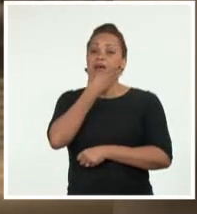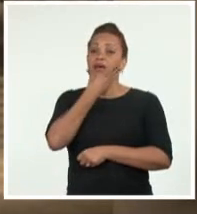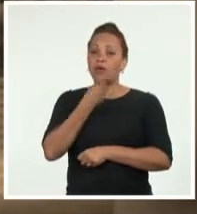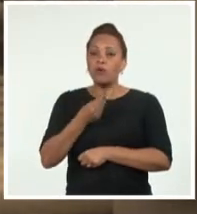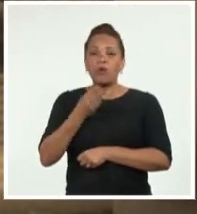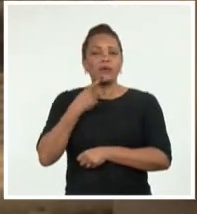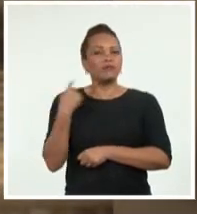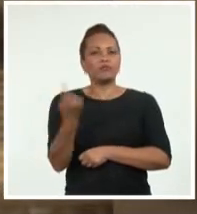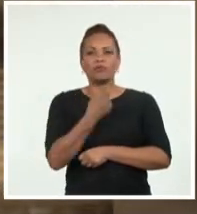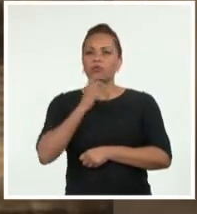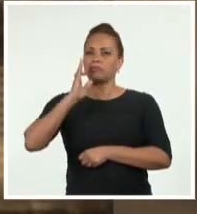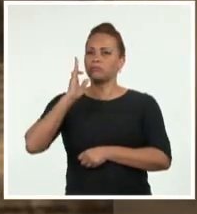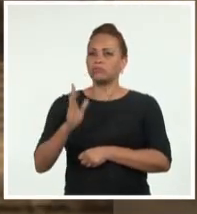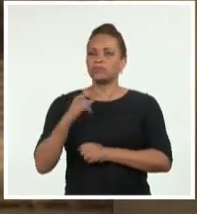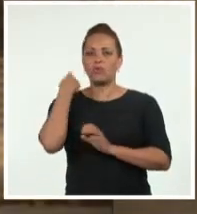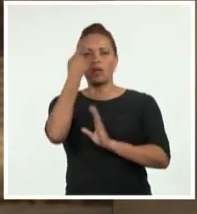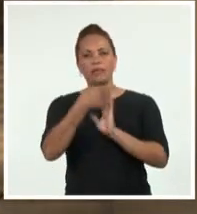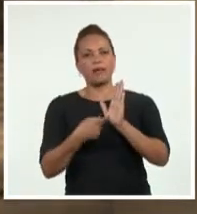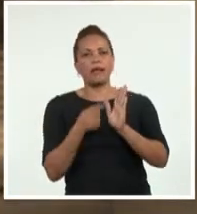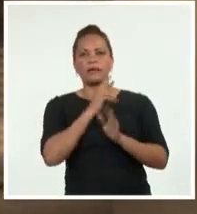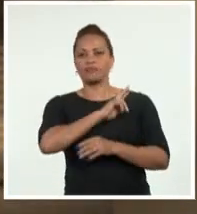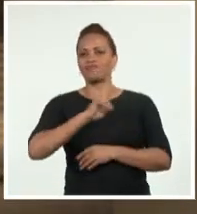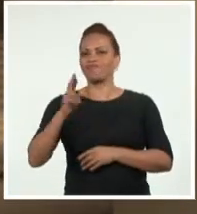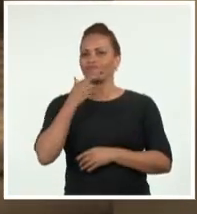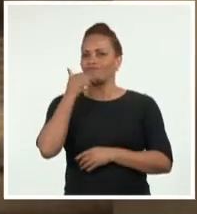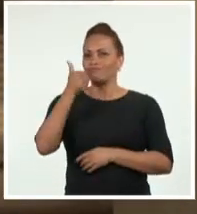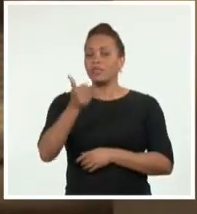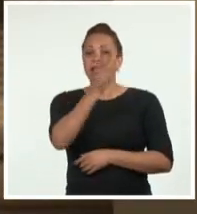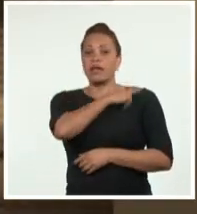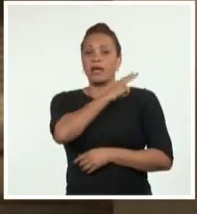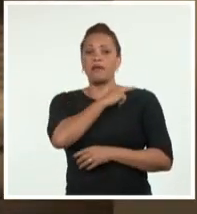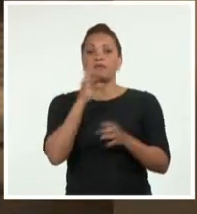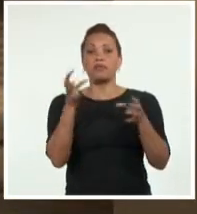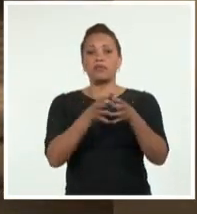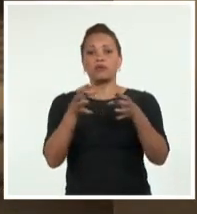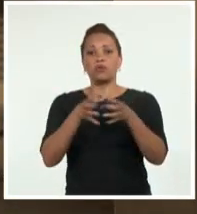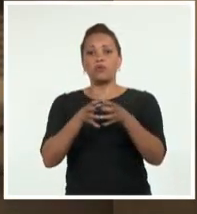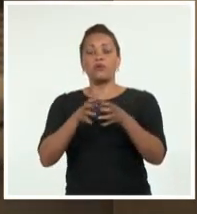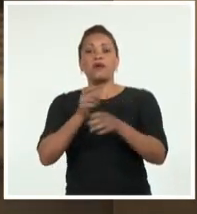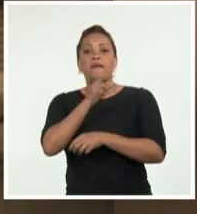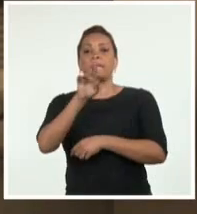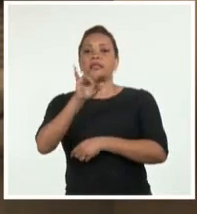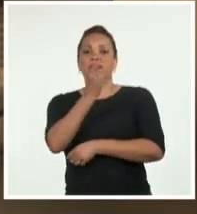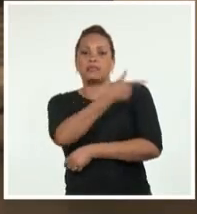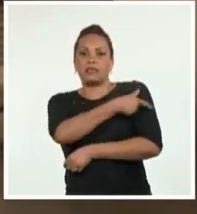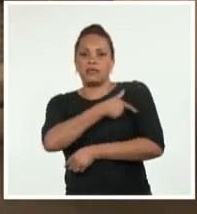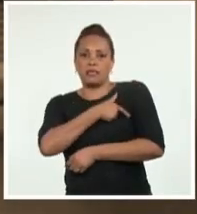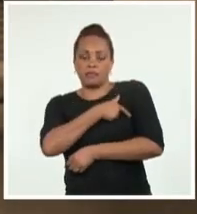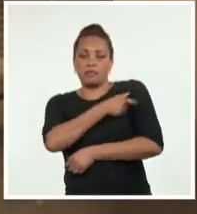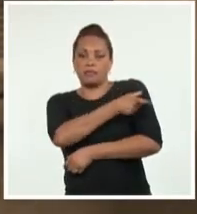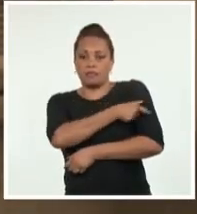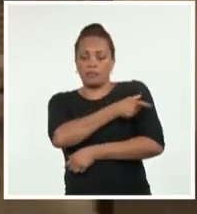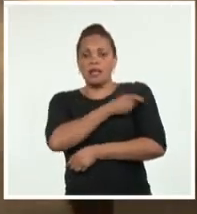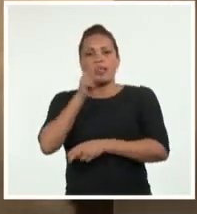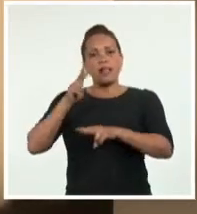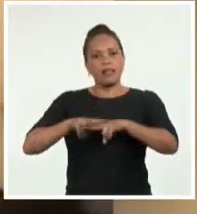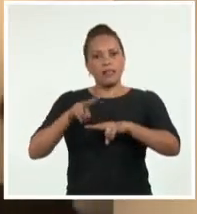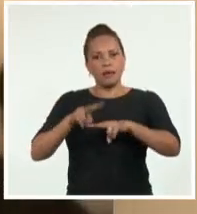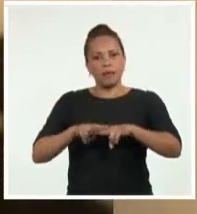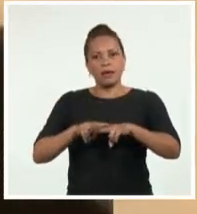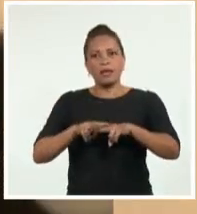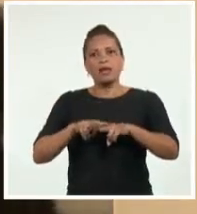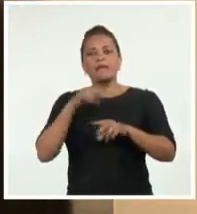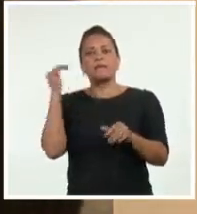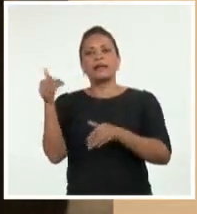respetado por sus cualidades revolucionarias como jefe de las brigadas del Movimiento 26 de Julio en La Habana. Desplegó una